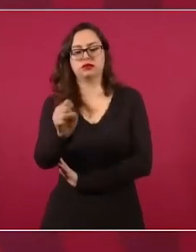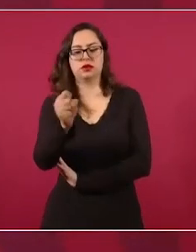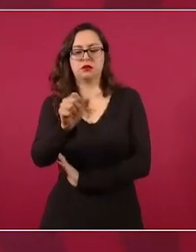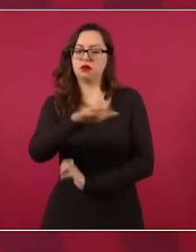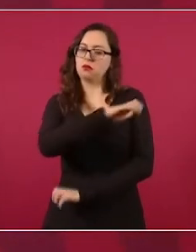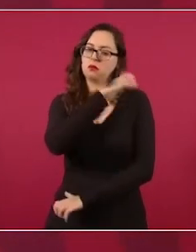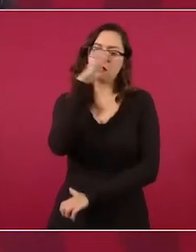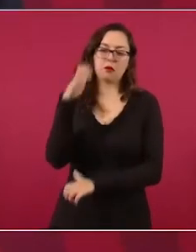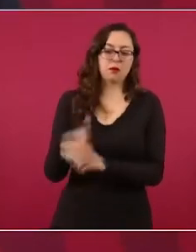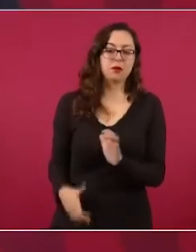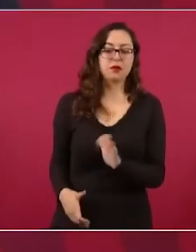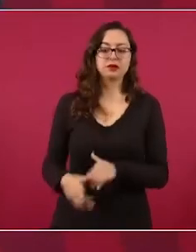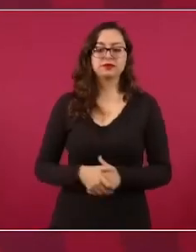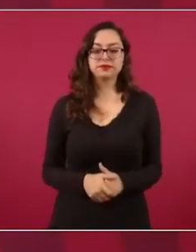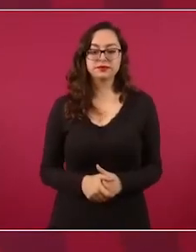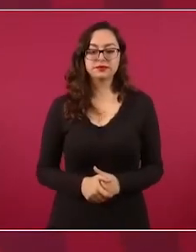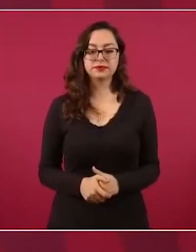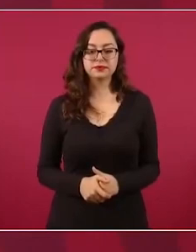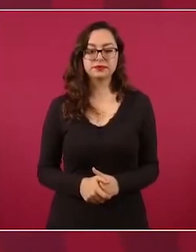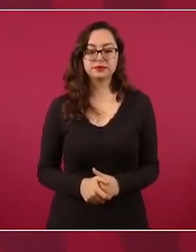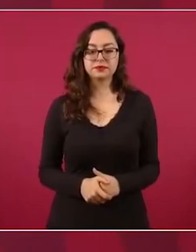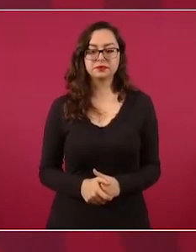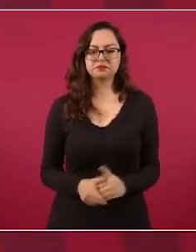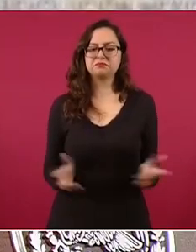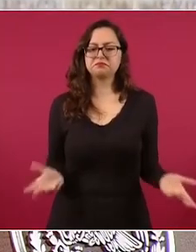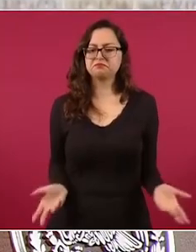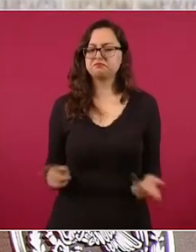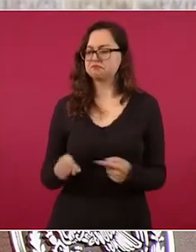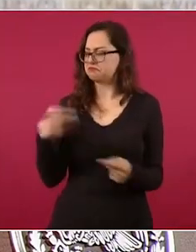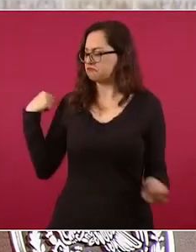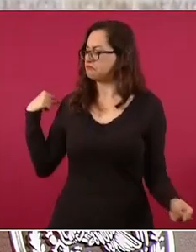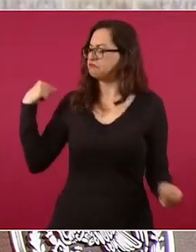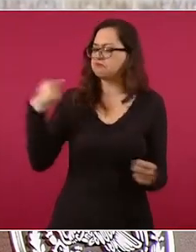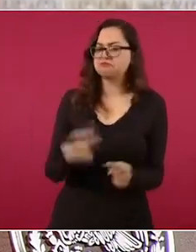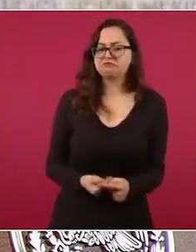Hasta ahora vamos bien,